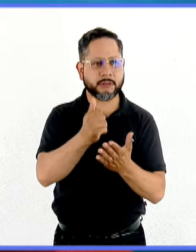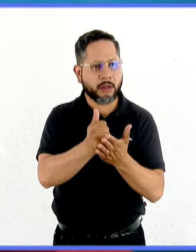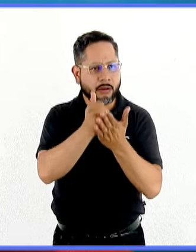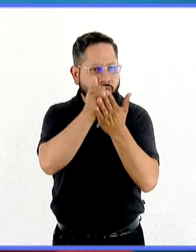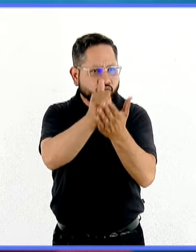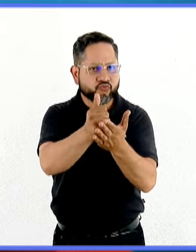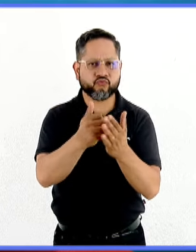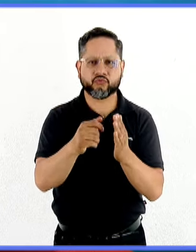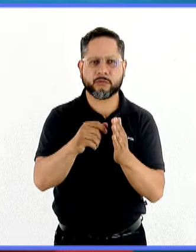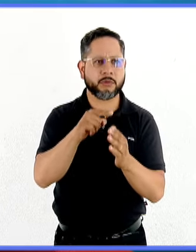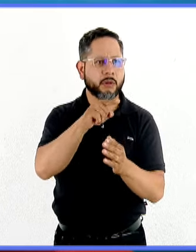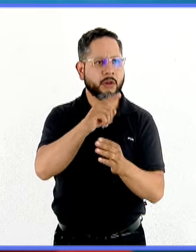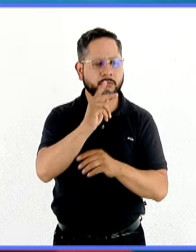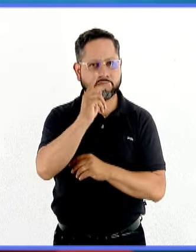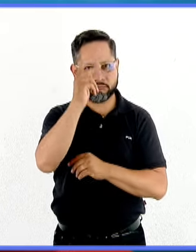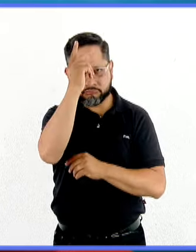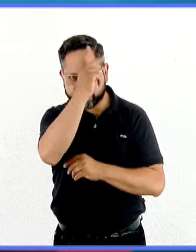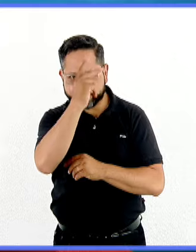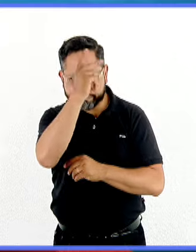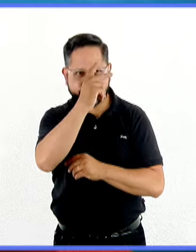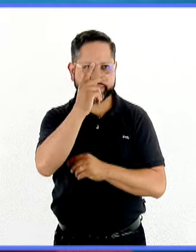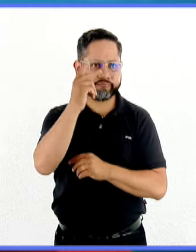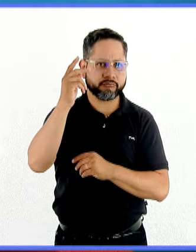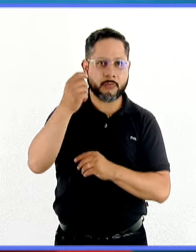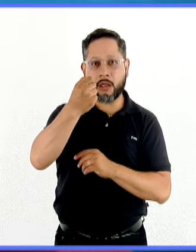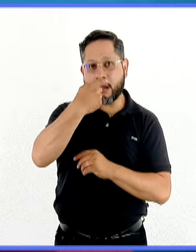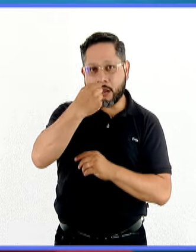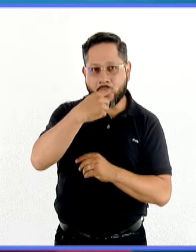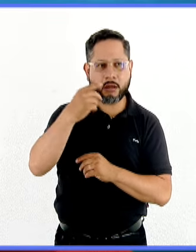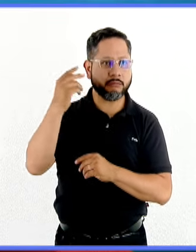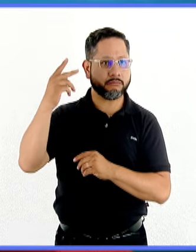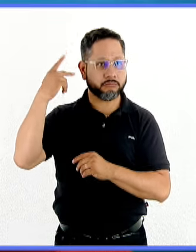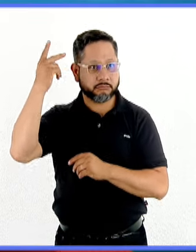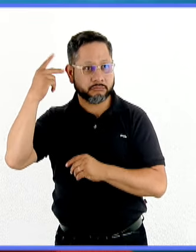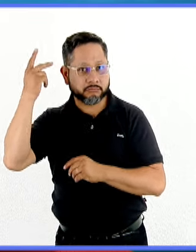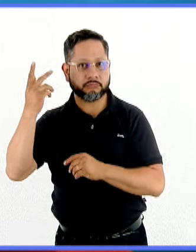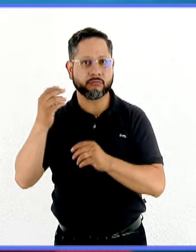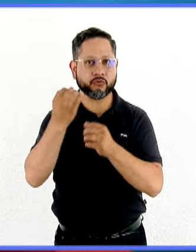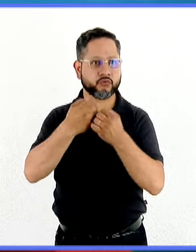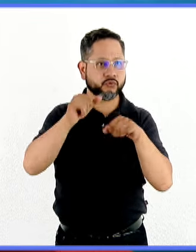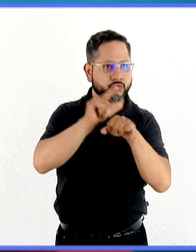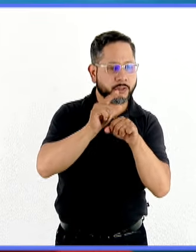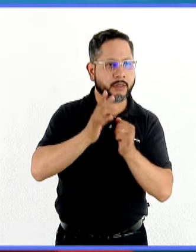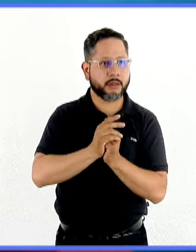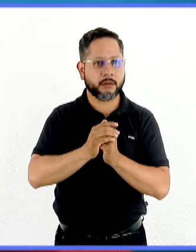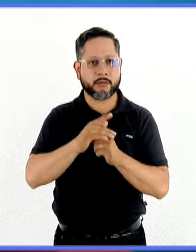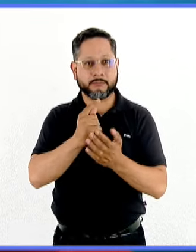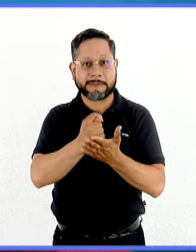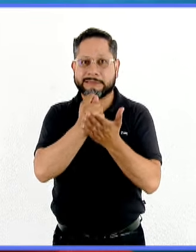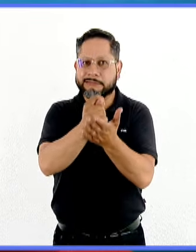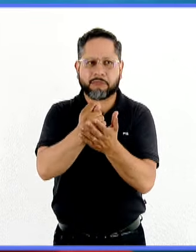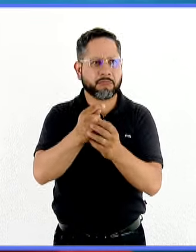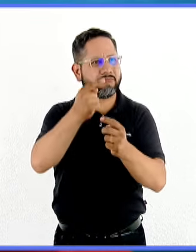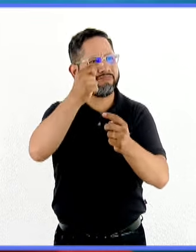atender esta cuestión cerebral con fármacos, pero también la cuestión social con terapias y con